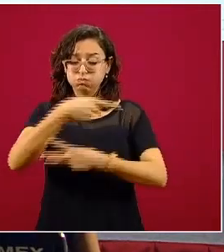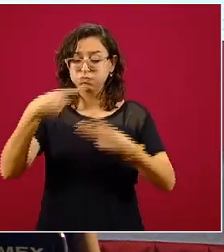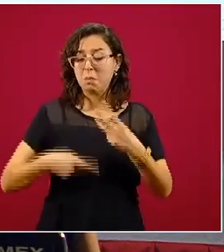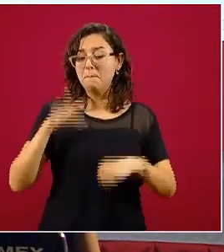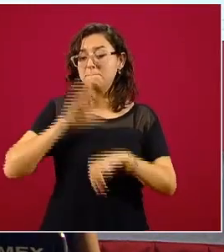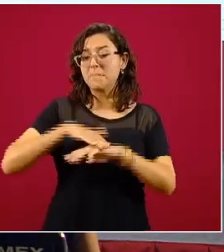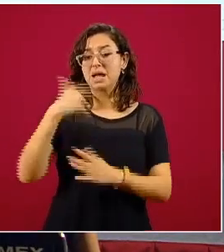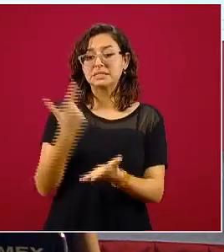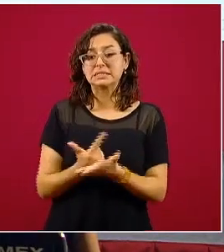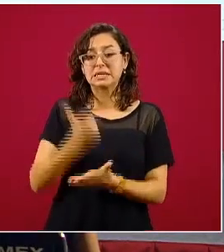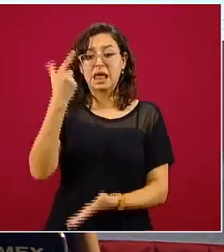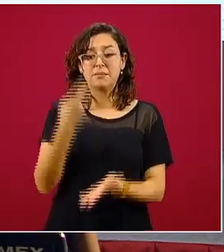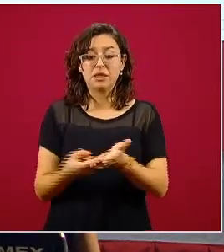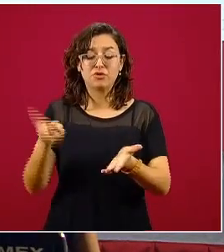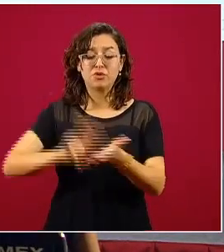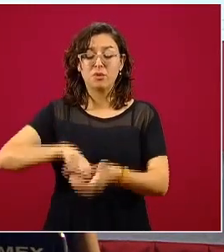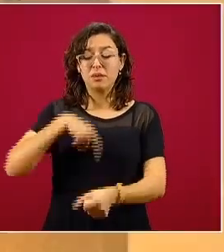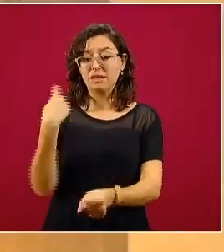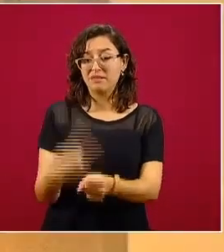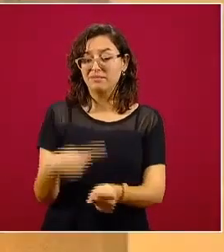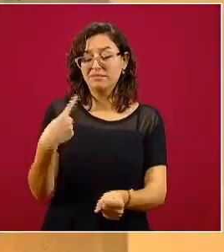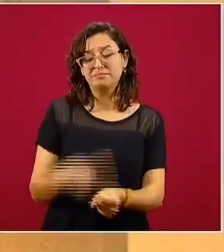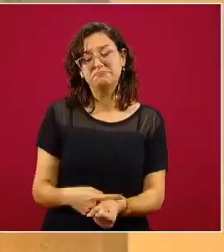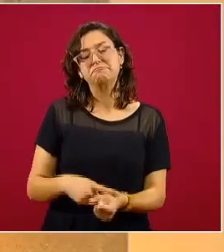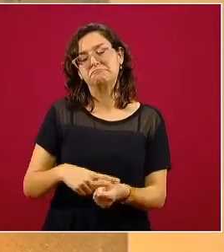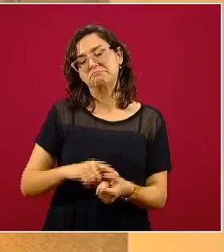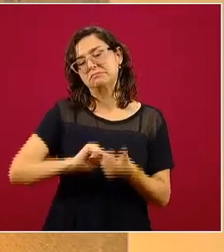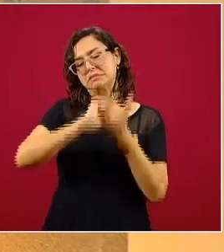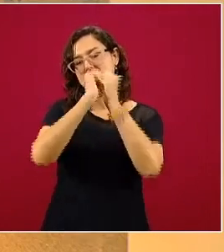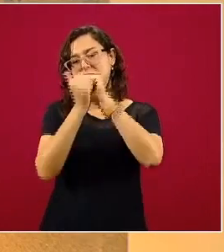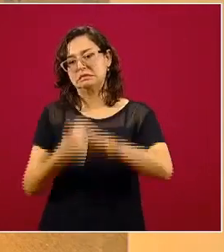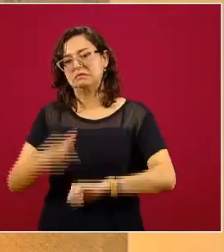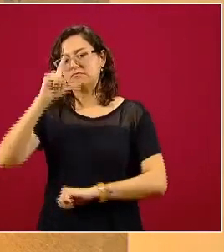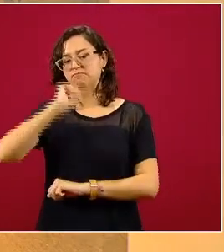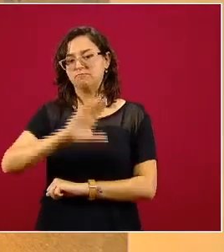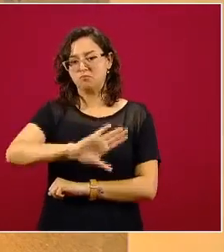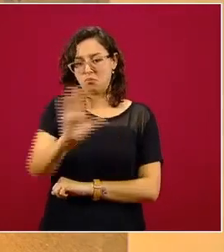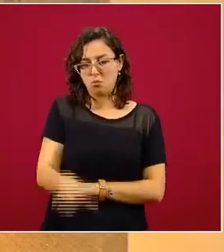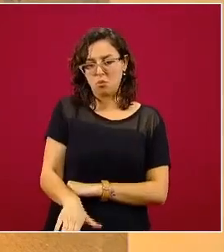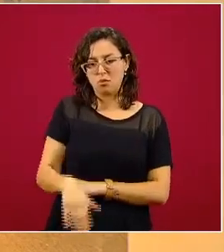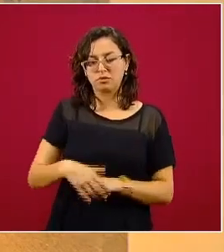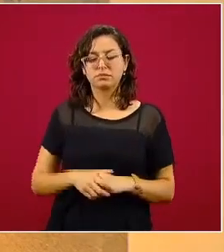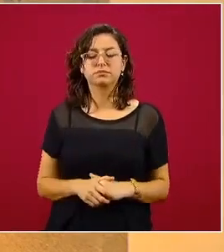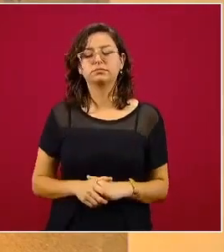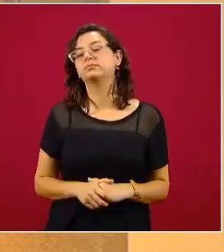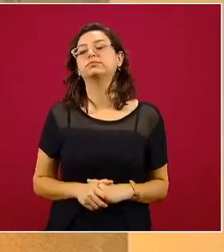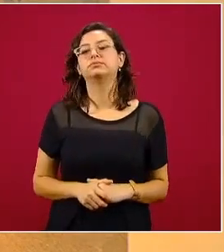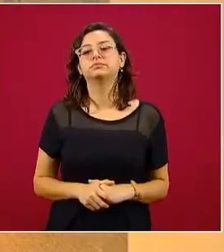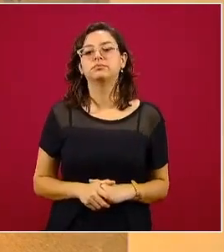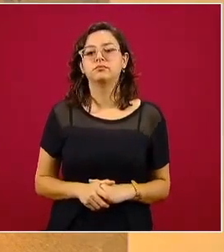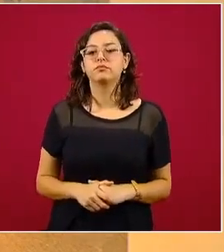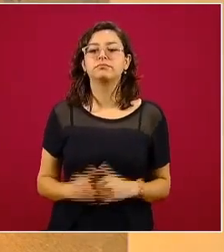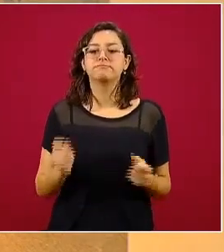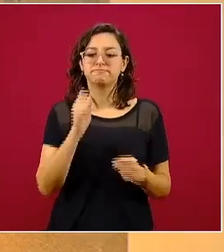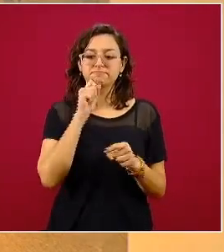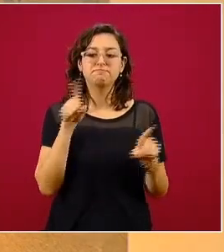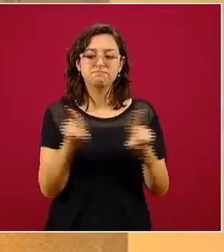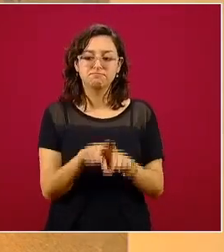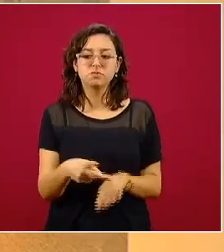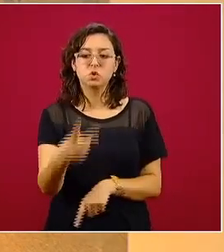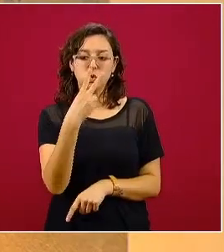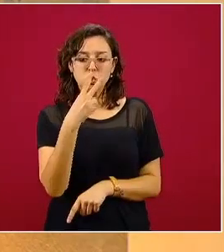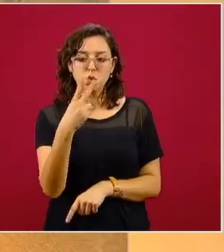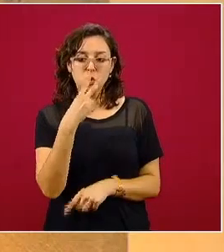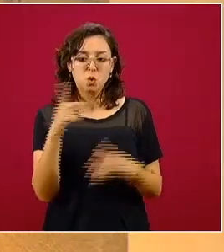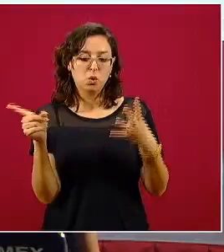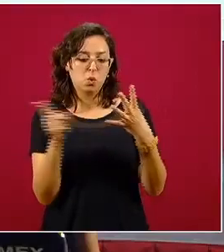principales comorbilidades que se han visto asociadas a las defunciones que han ocurrido. Y el tabaquismo mantiene